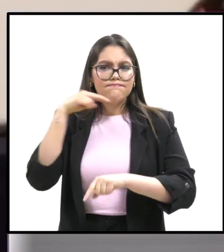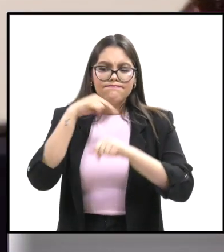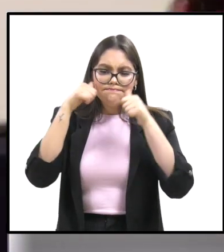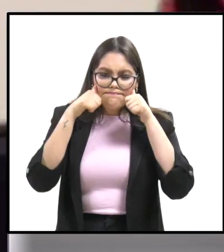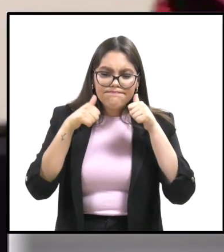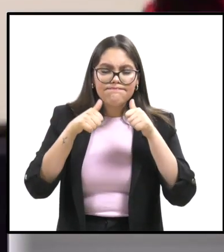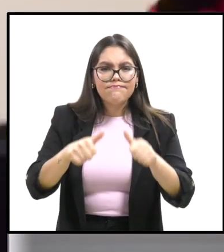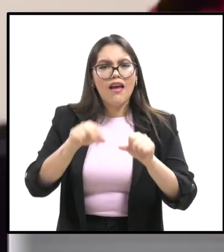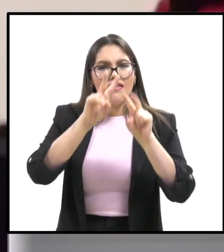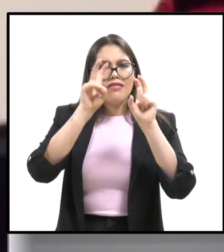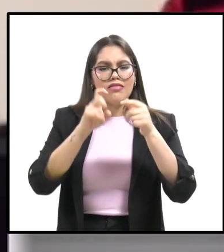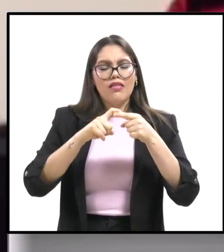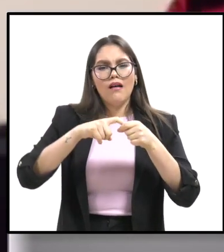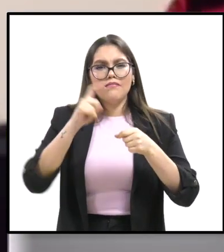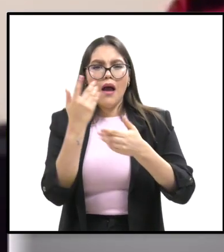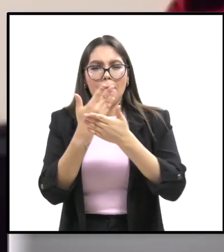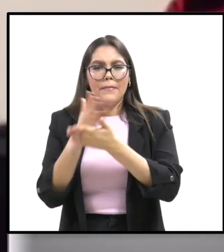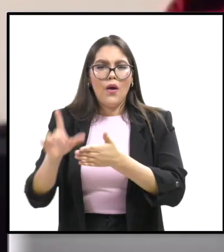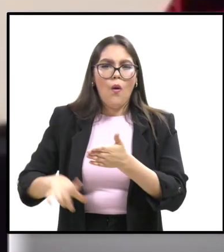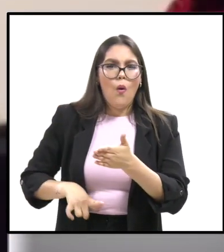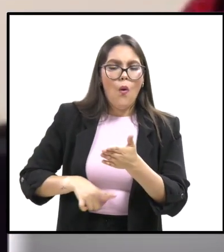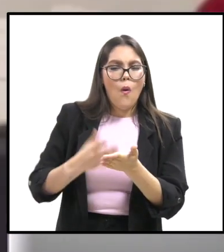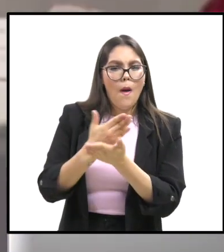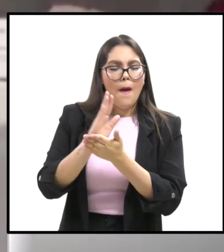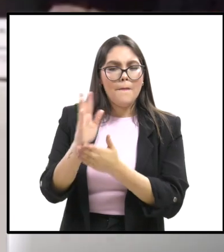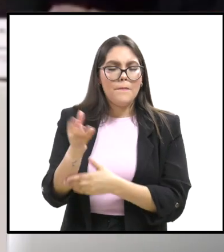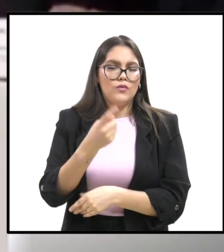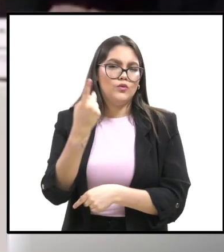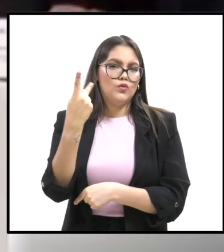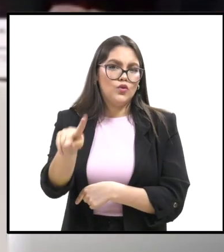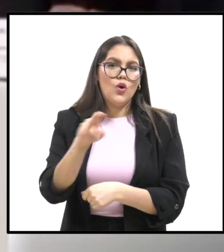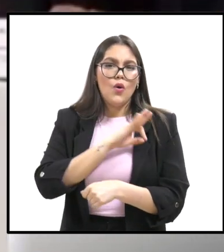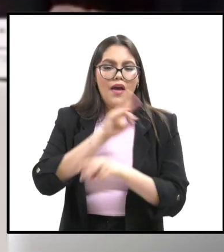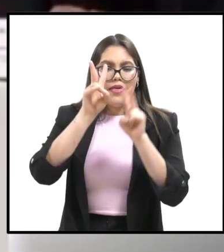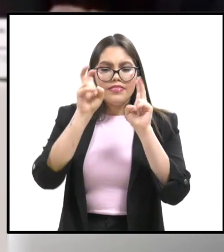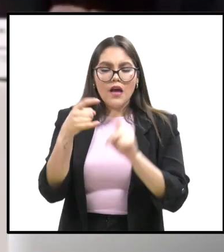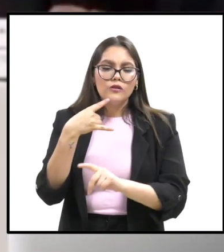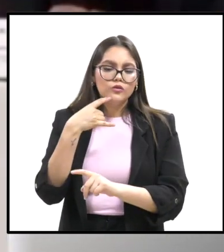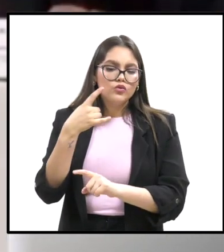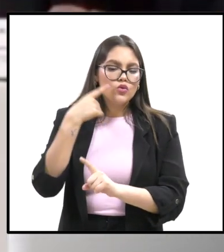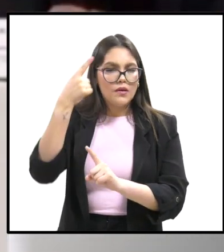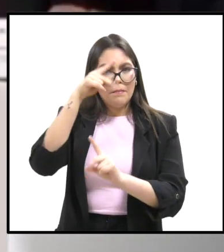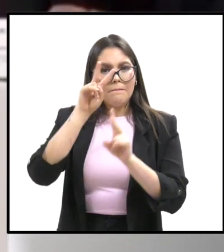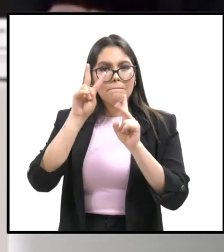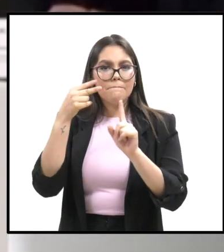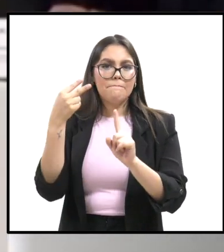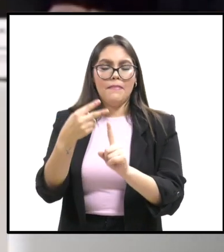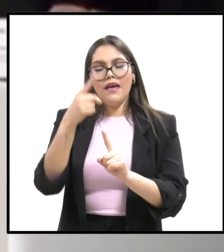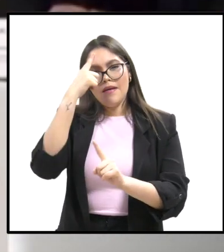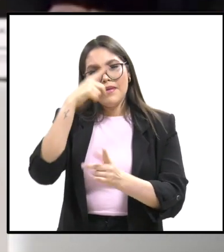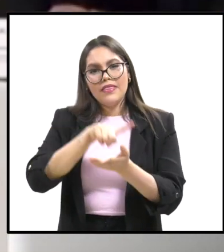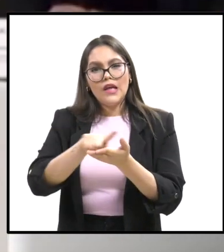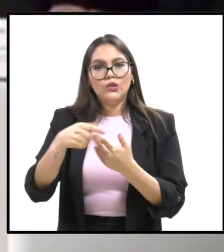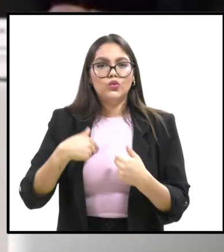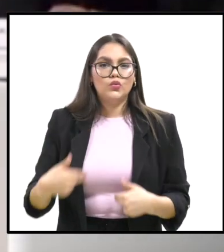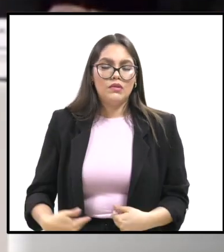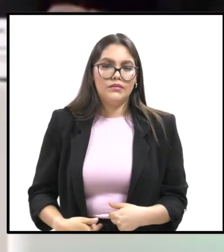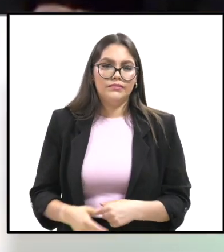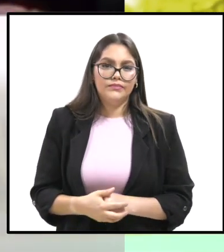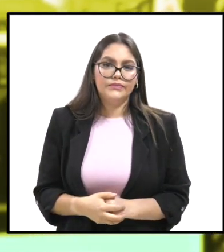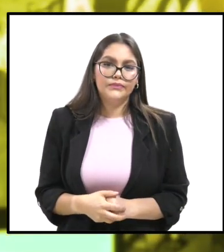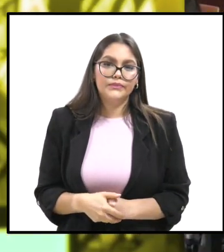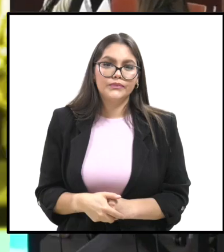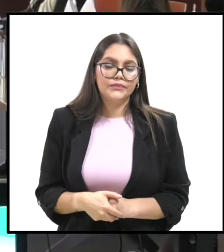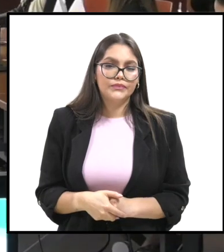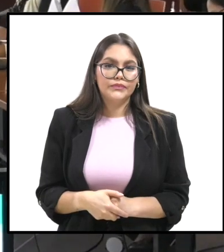dar respuesta como sistema no jurisdiccional en temas coyunturales y estratégicos de la Agenda de Derechos Humanos.